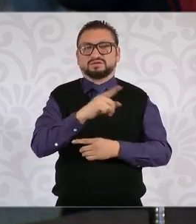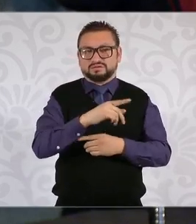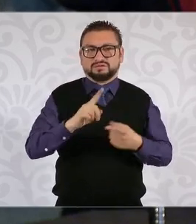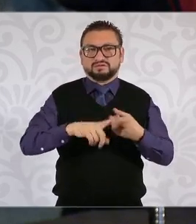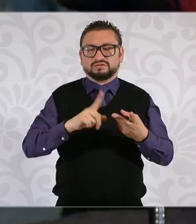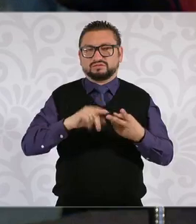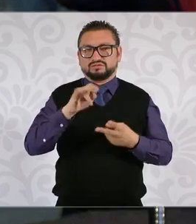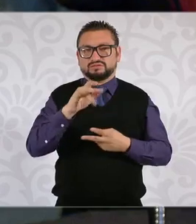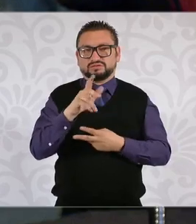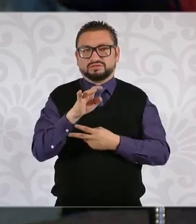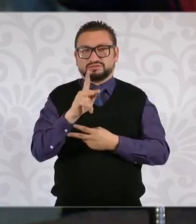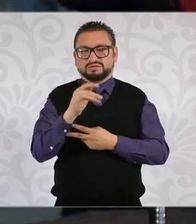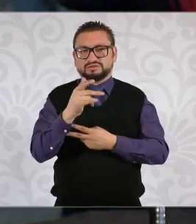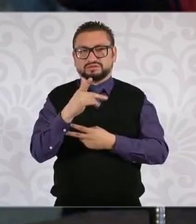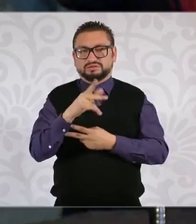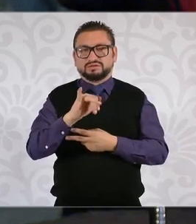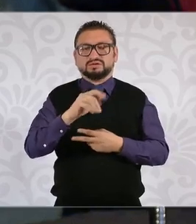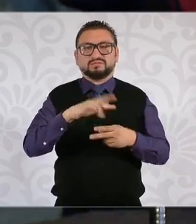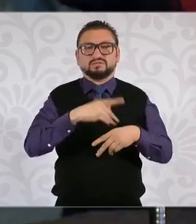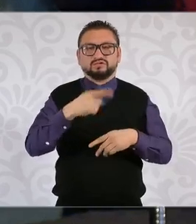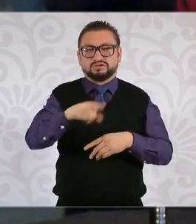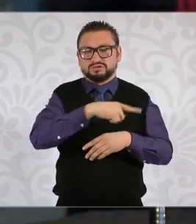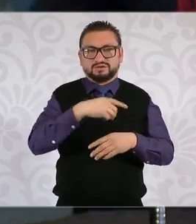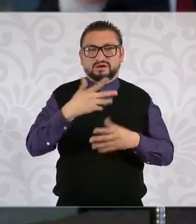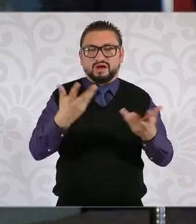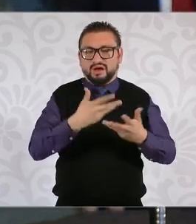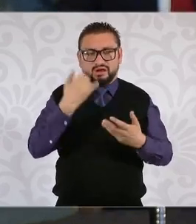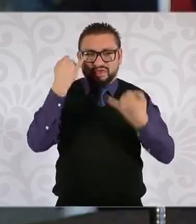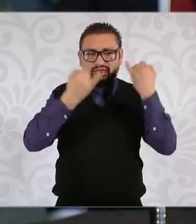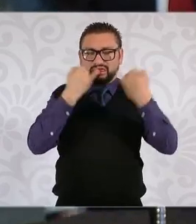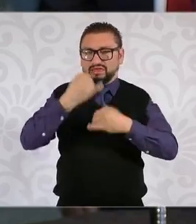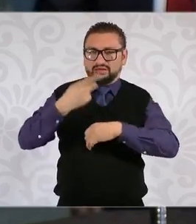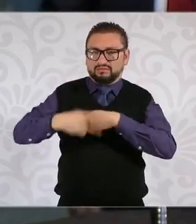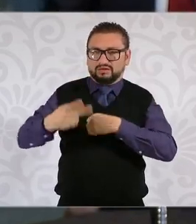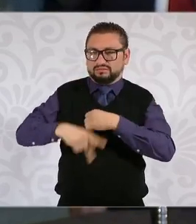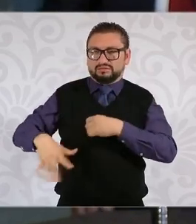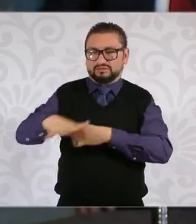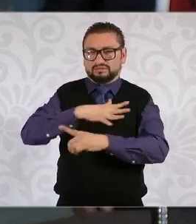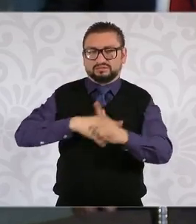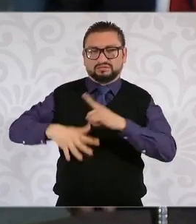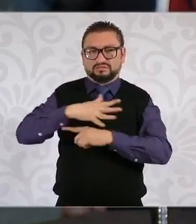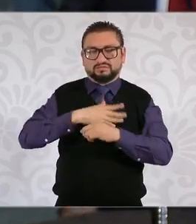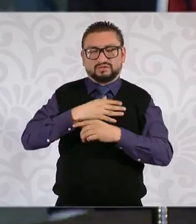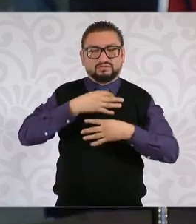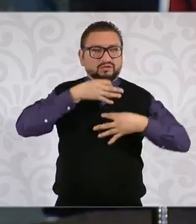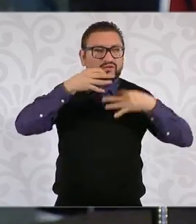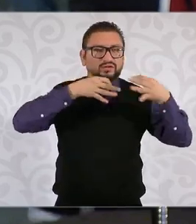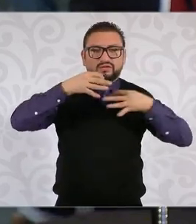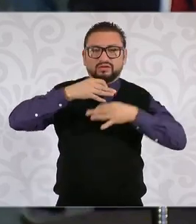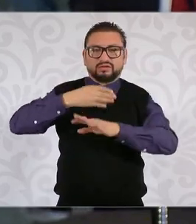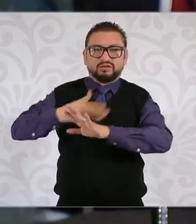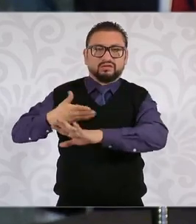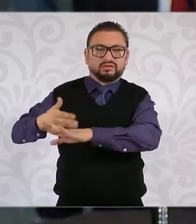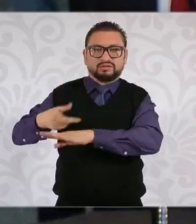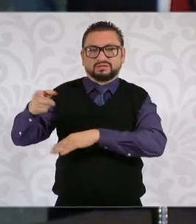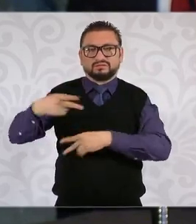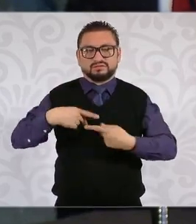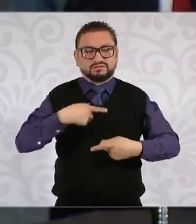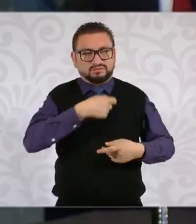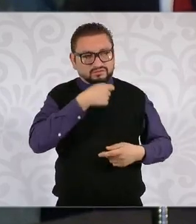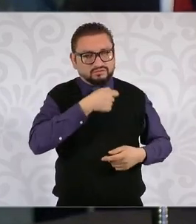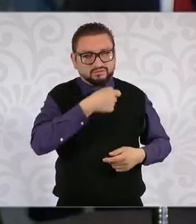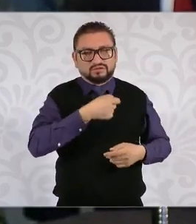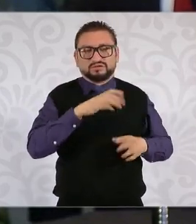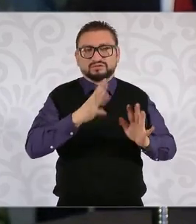Oresti, de orquestar riesgos alrededor suyo. Una campaña y el propio reportero también ya ha